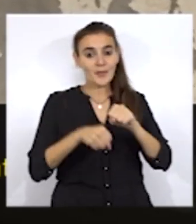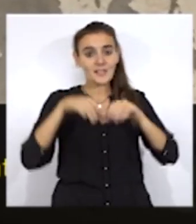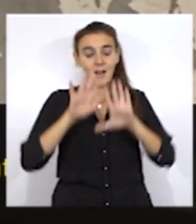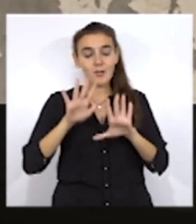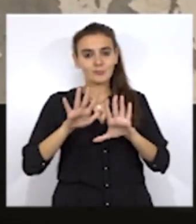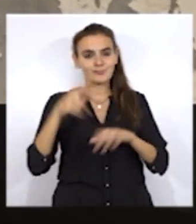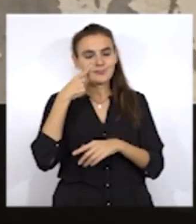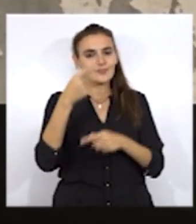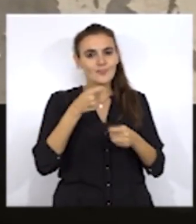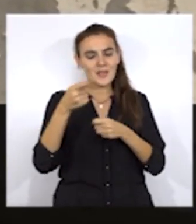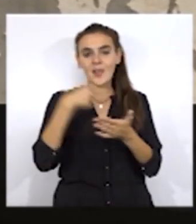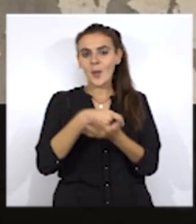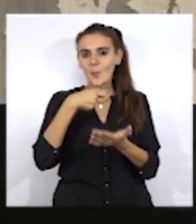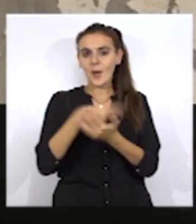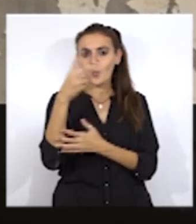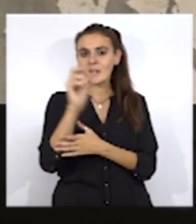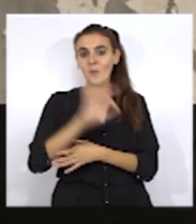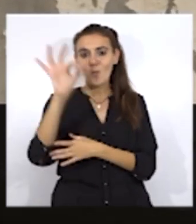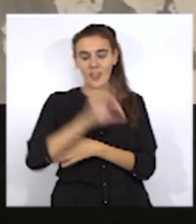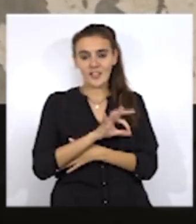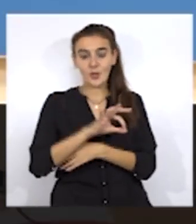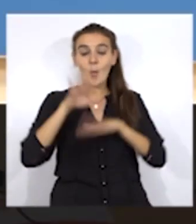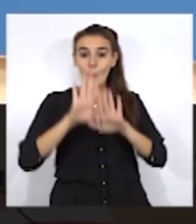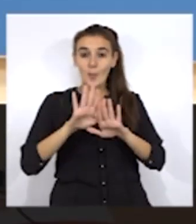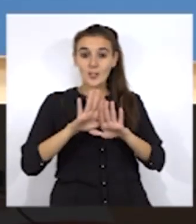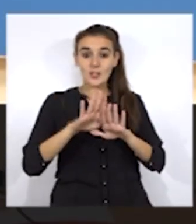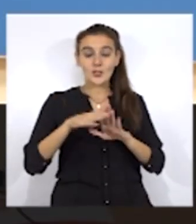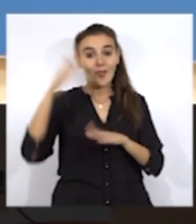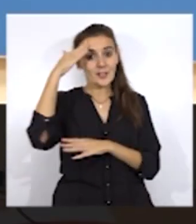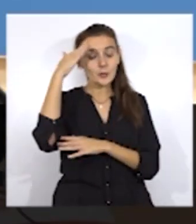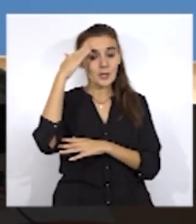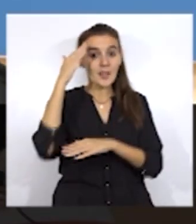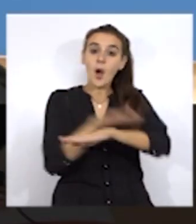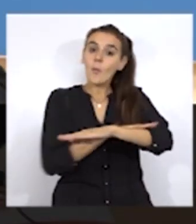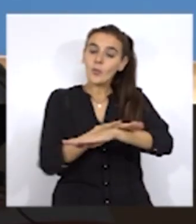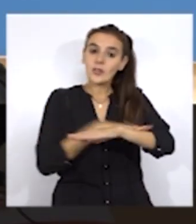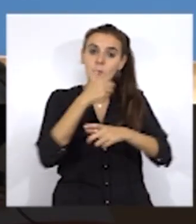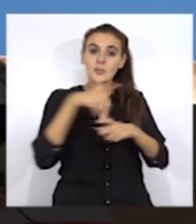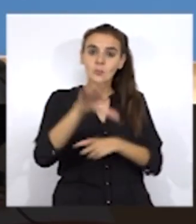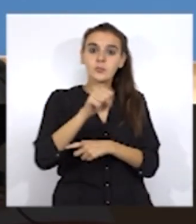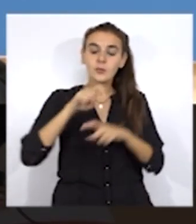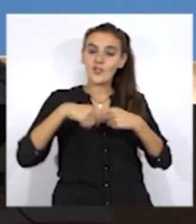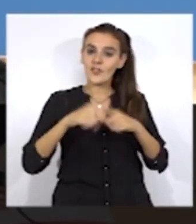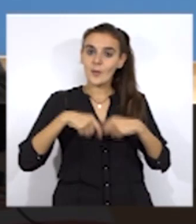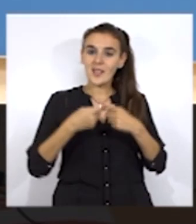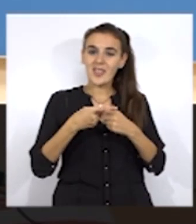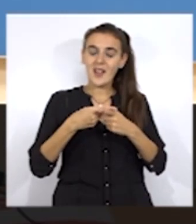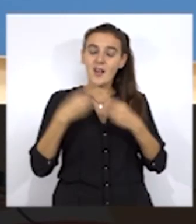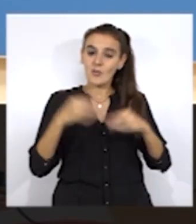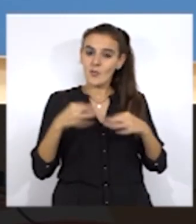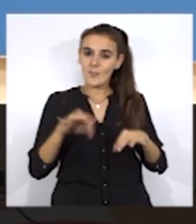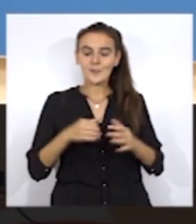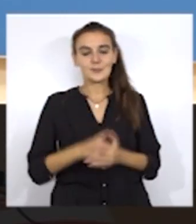20%. Luego son de titularidad municipal y los adjudicatarios son familias humildes. Las medidas